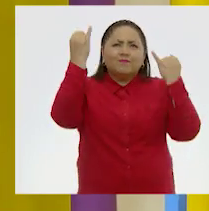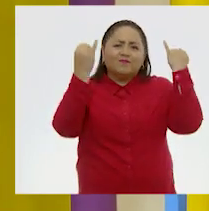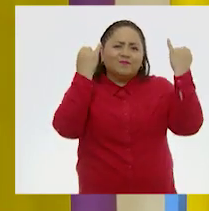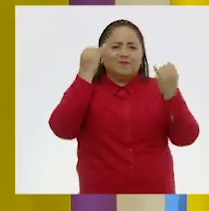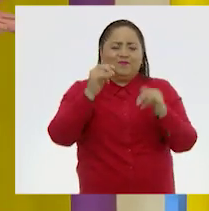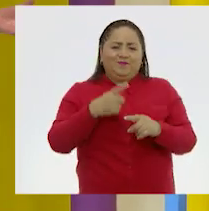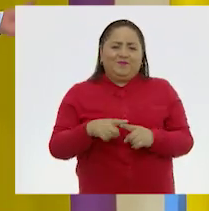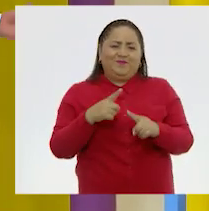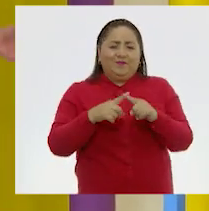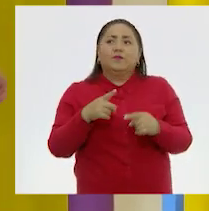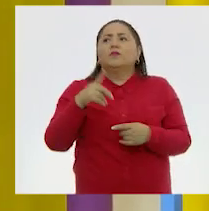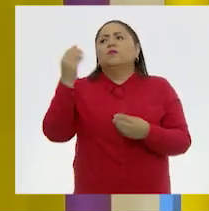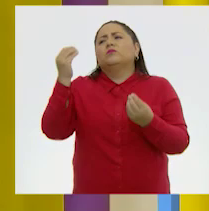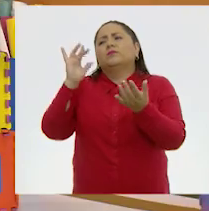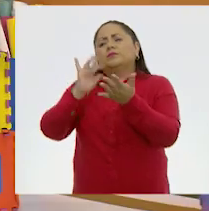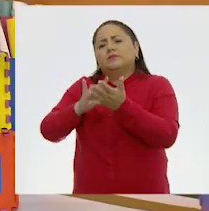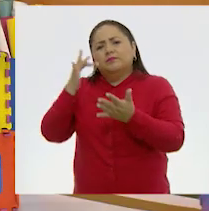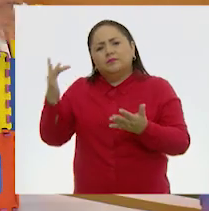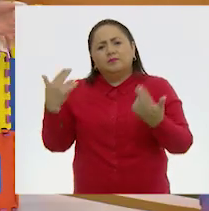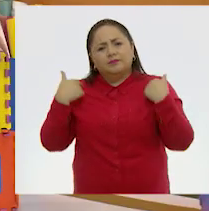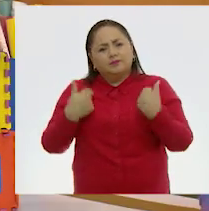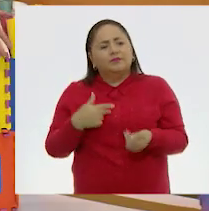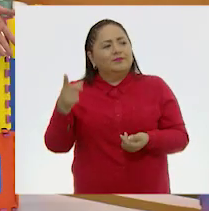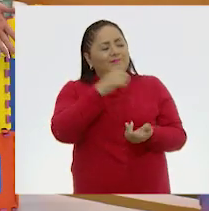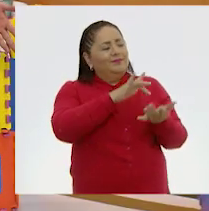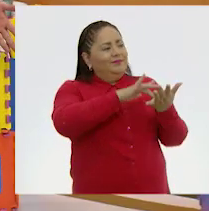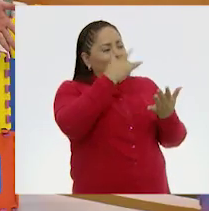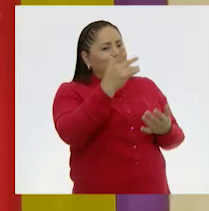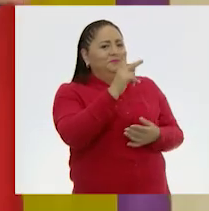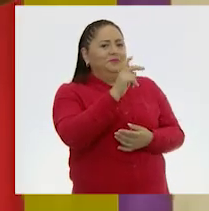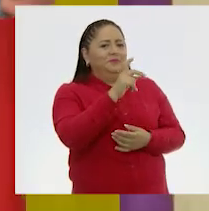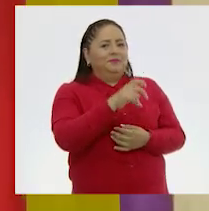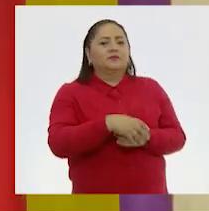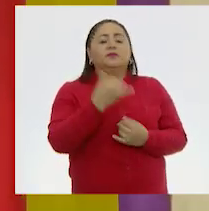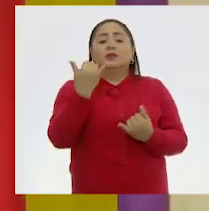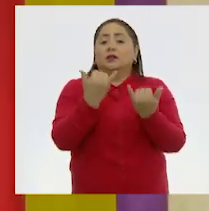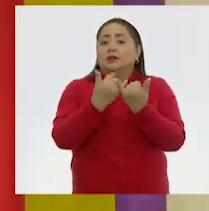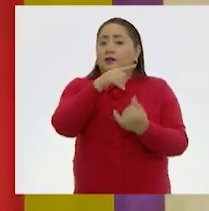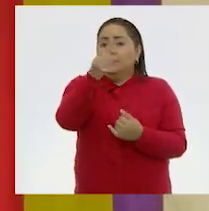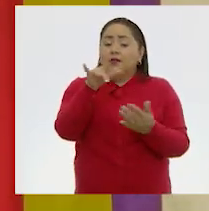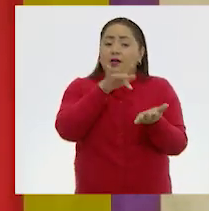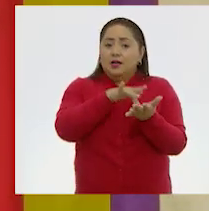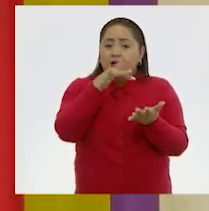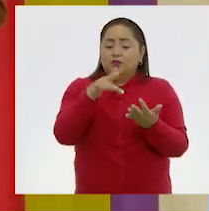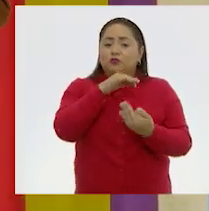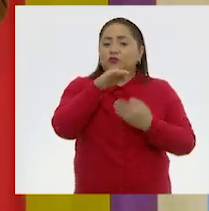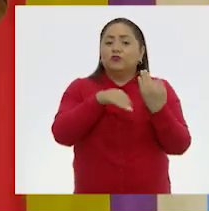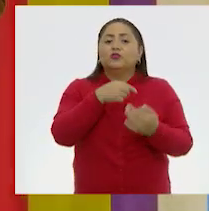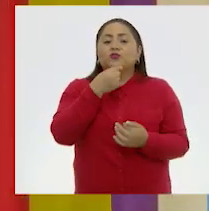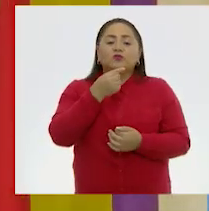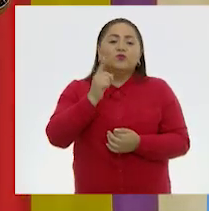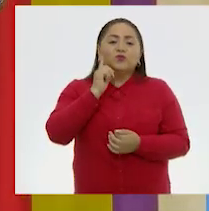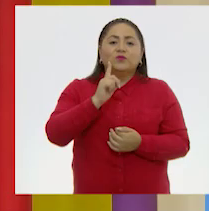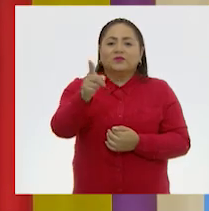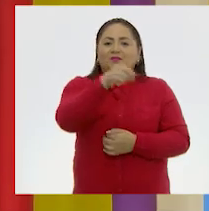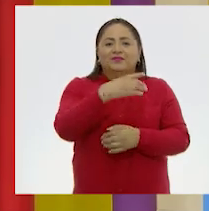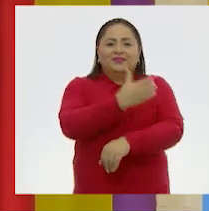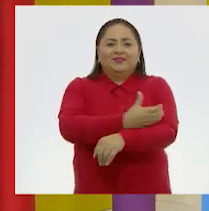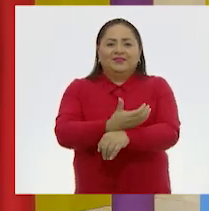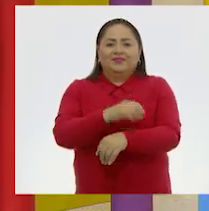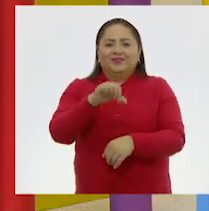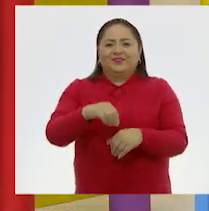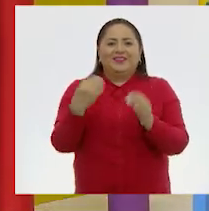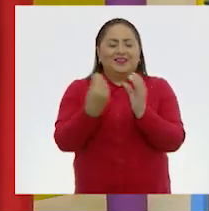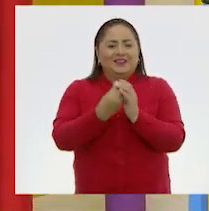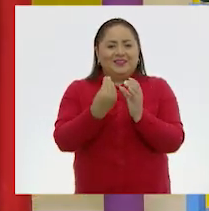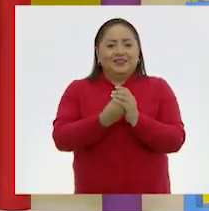artísticas. Maestro Paco, muchísimas gracias. Gracias a ti, mi querido Pepe. Y muchísimas gracias también a todas las niñas y niños que nos acompañaron en